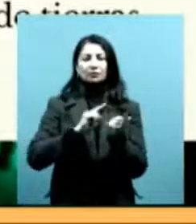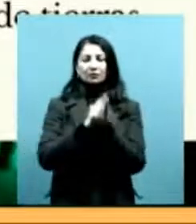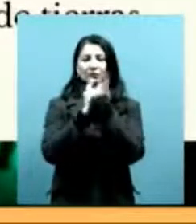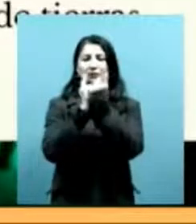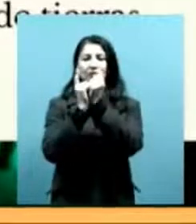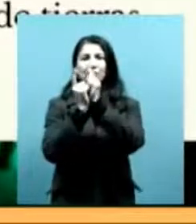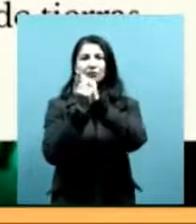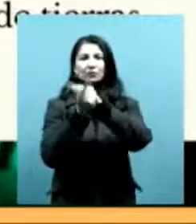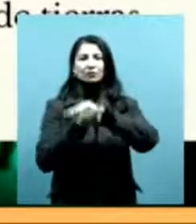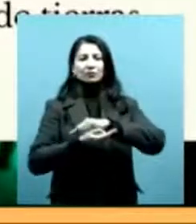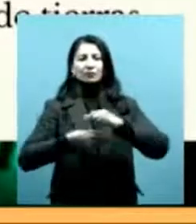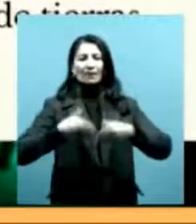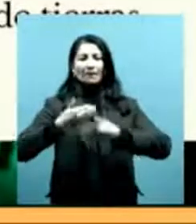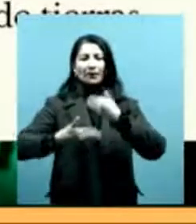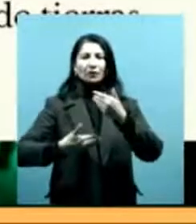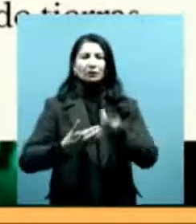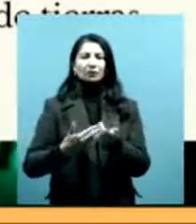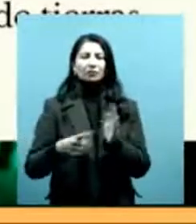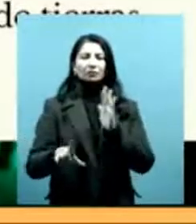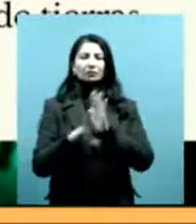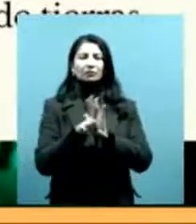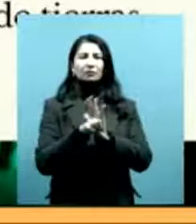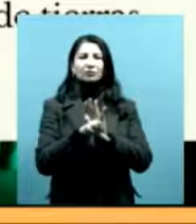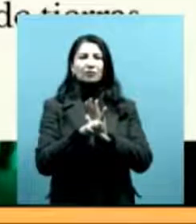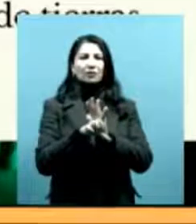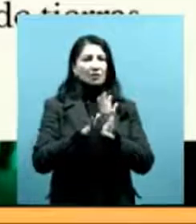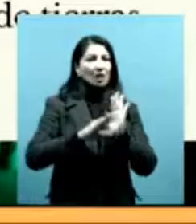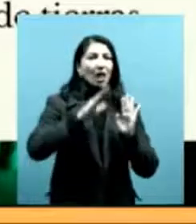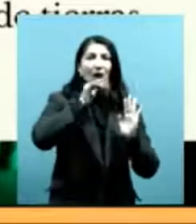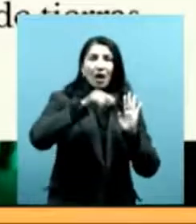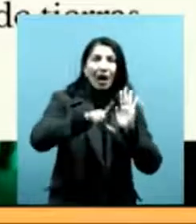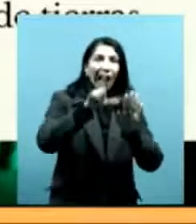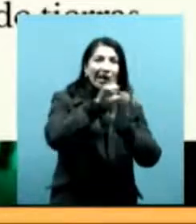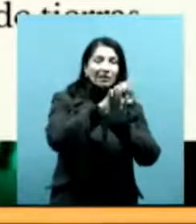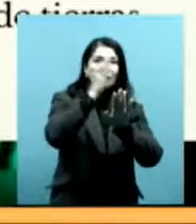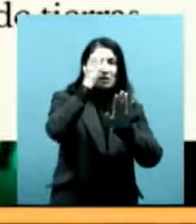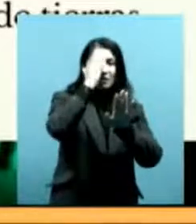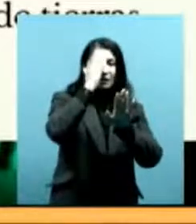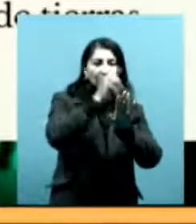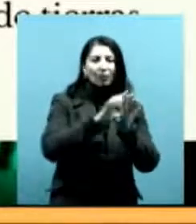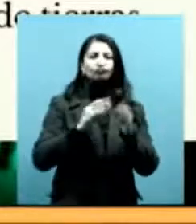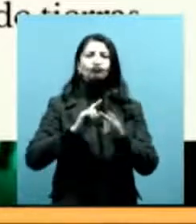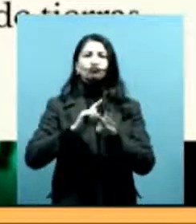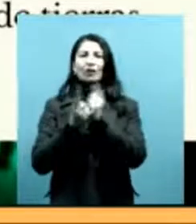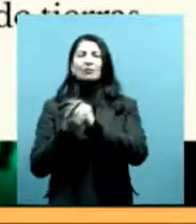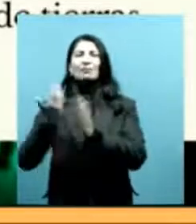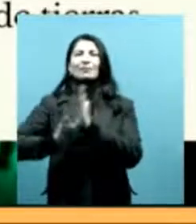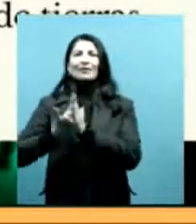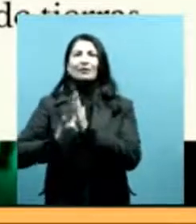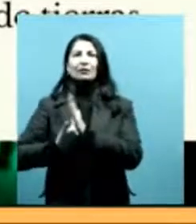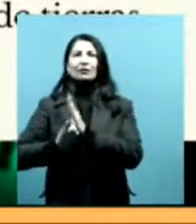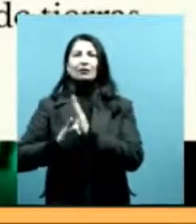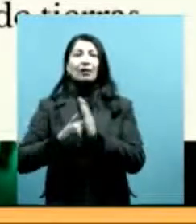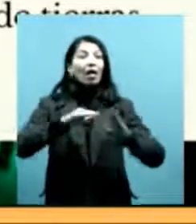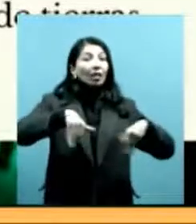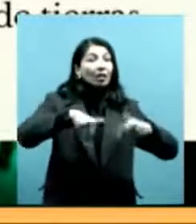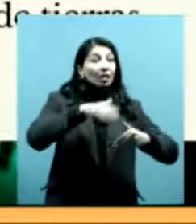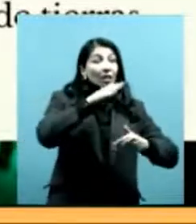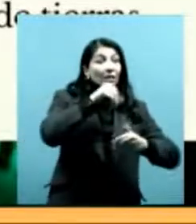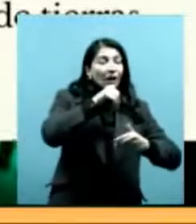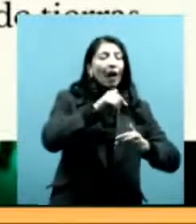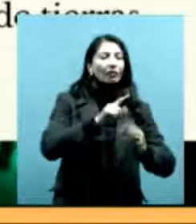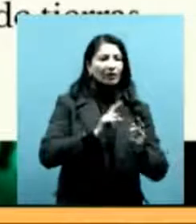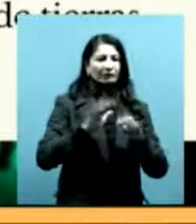procedimientos ilegítimos en procedimientos legítimos. Entonces, en la medida en que el despojo le viene en papeles, en documentos, en archivos,